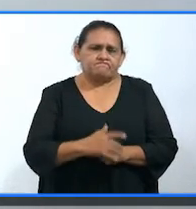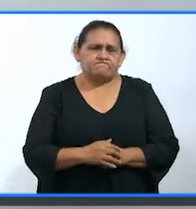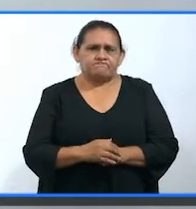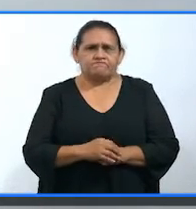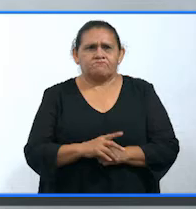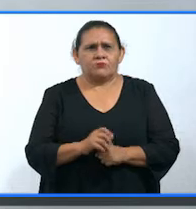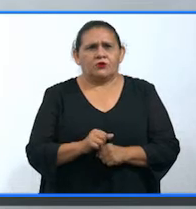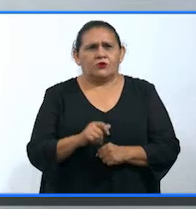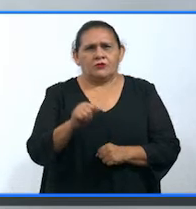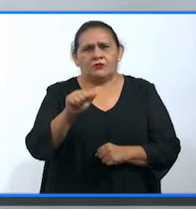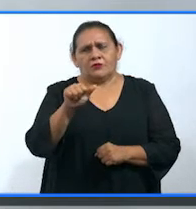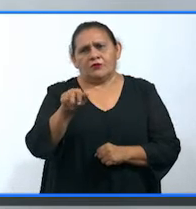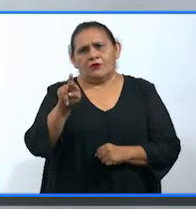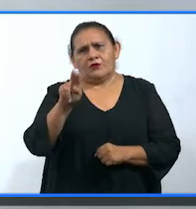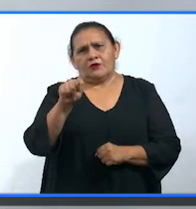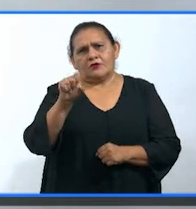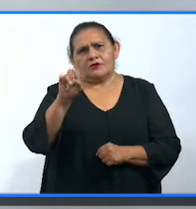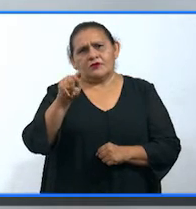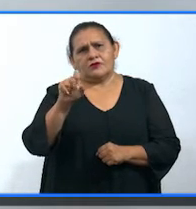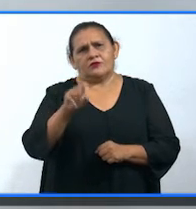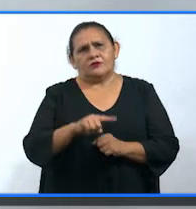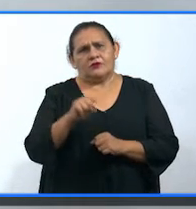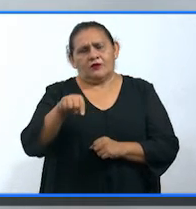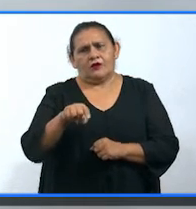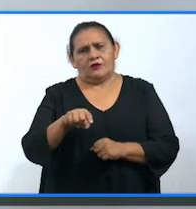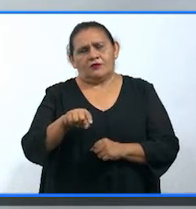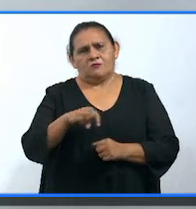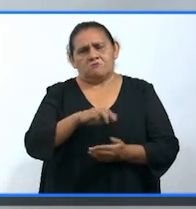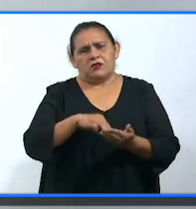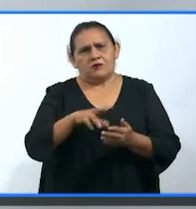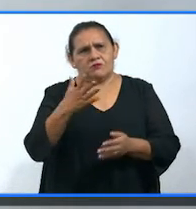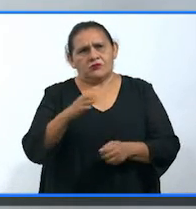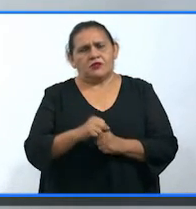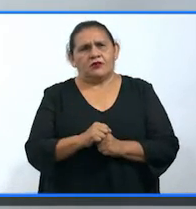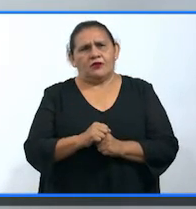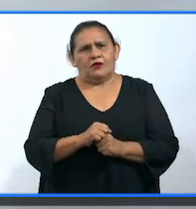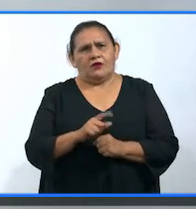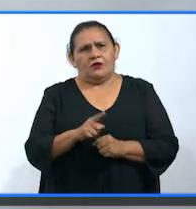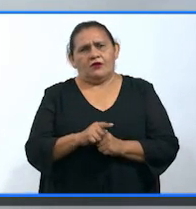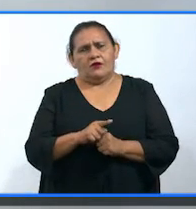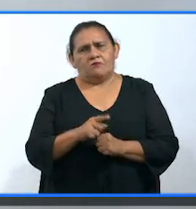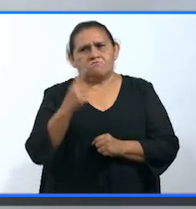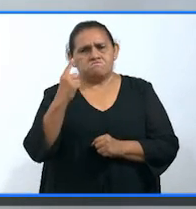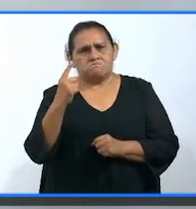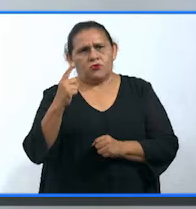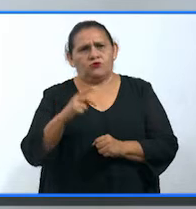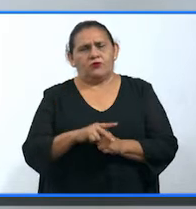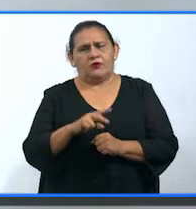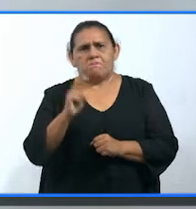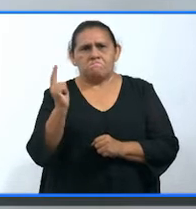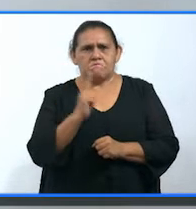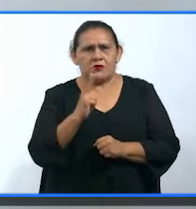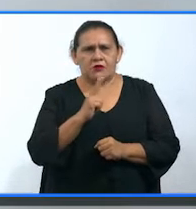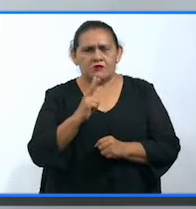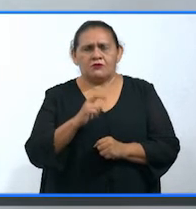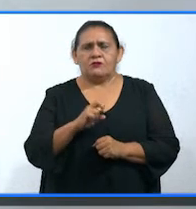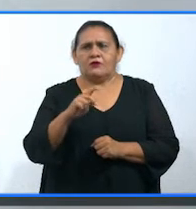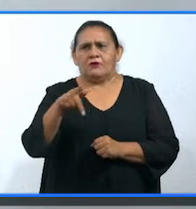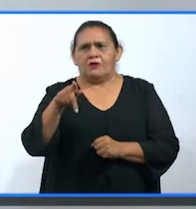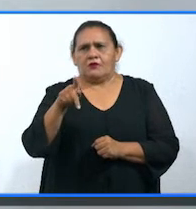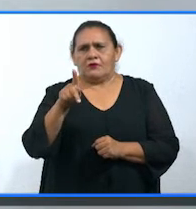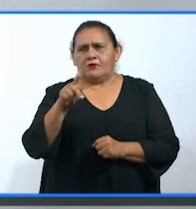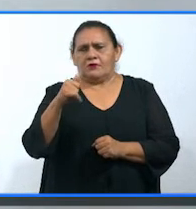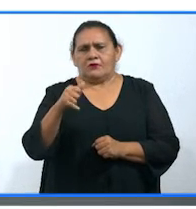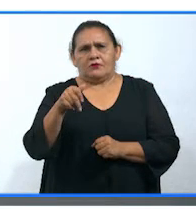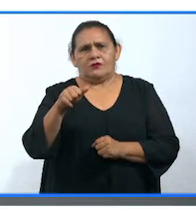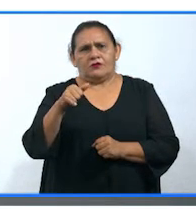reumatoide. Residian en Mérida 10, Foráneo 1, Valladolid y Yaxkabá 1. En total, son